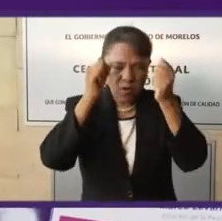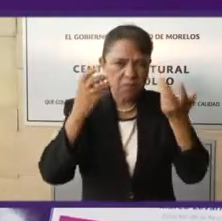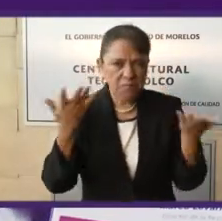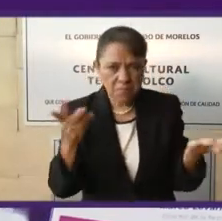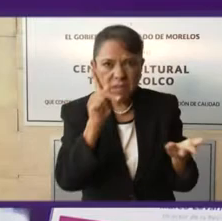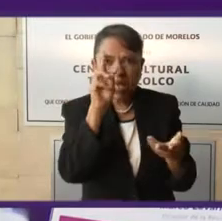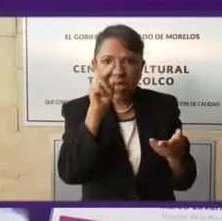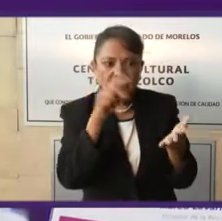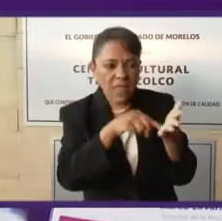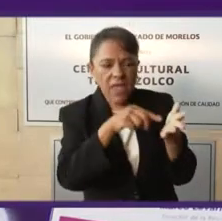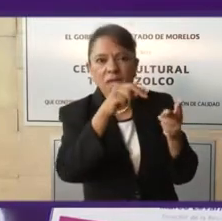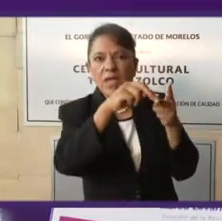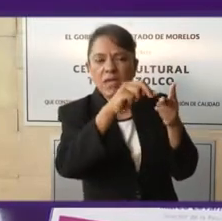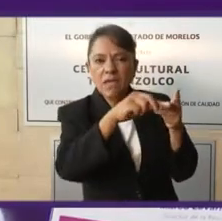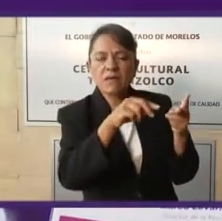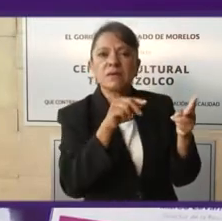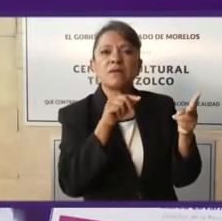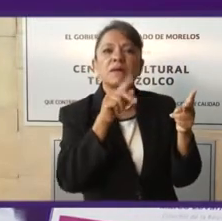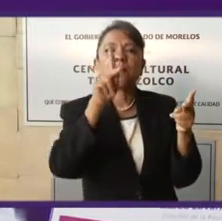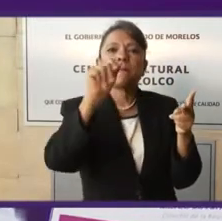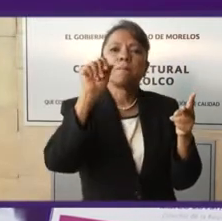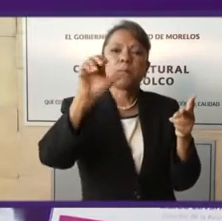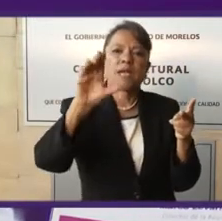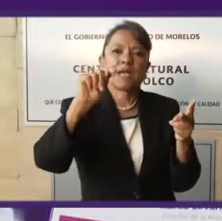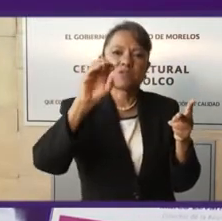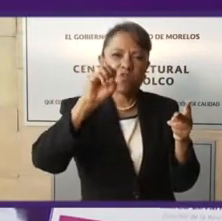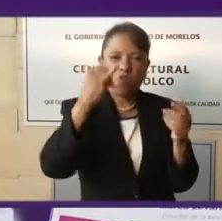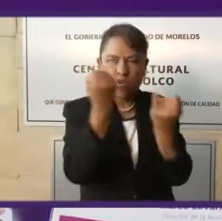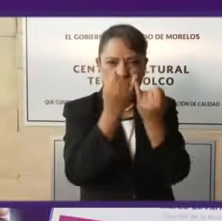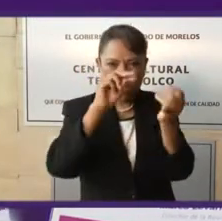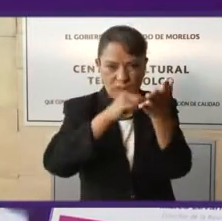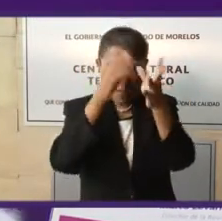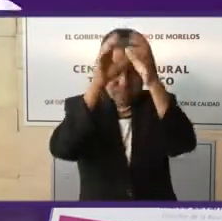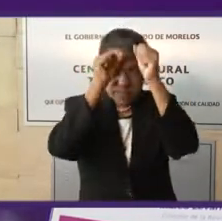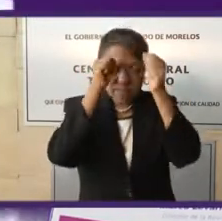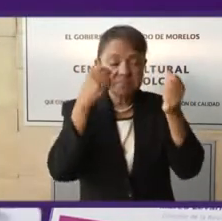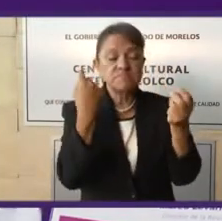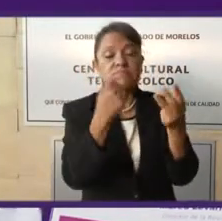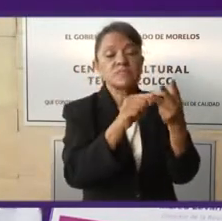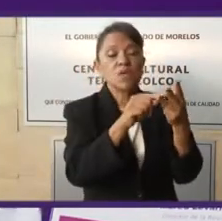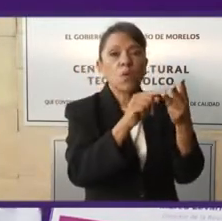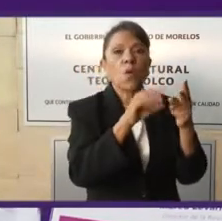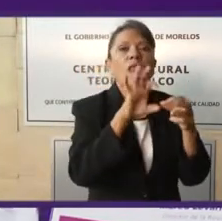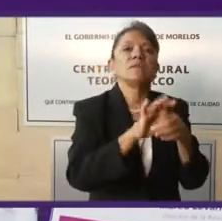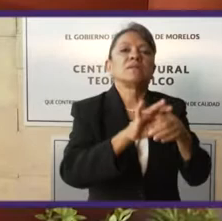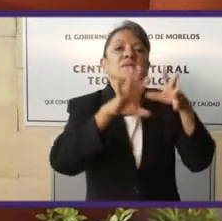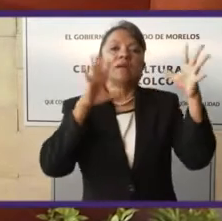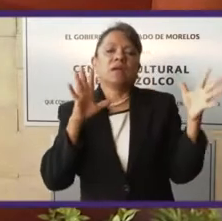Tres. El Pacto por México llegó al desprendimiento de López Obrador y a la formación de Morena. Falso.